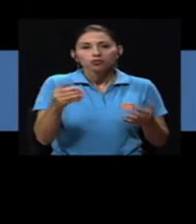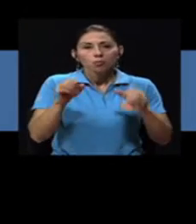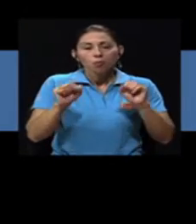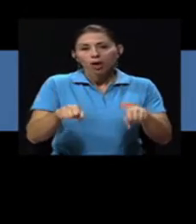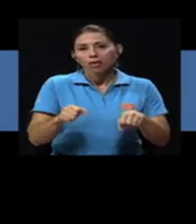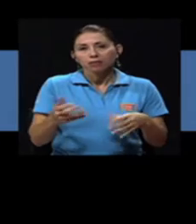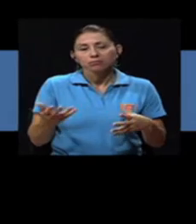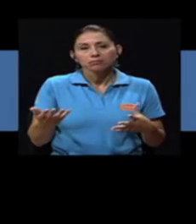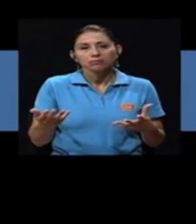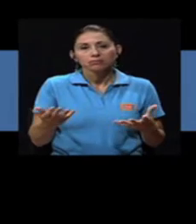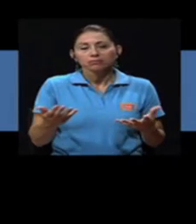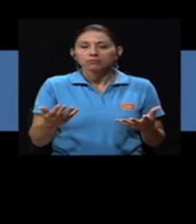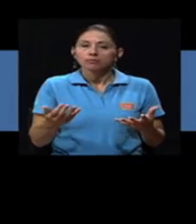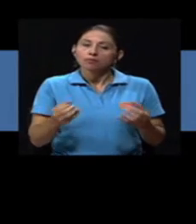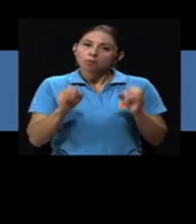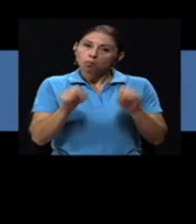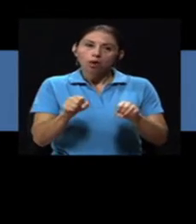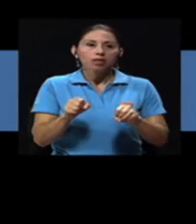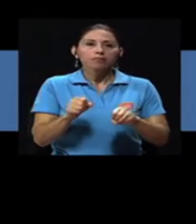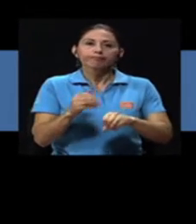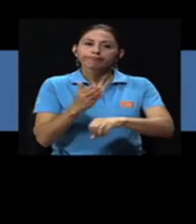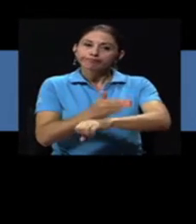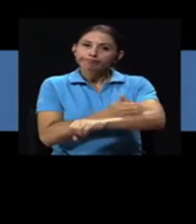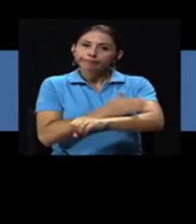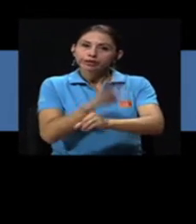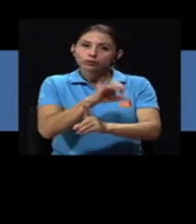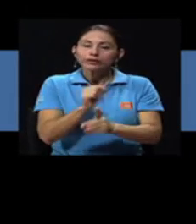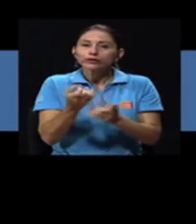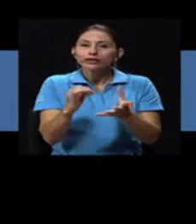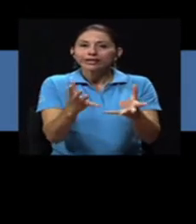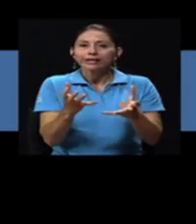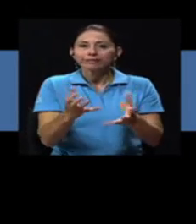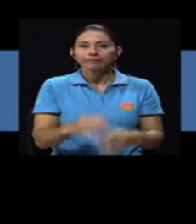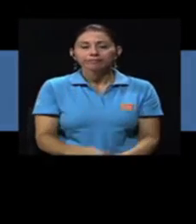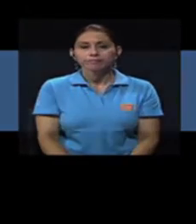ellos básicamente pueden superar esa situación si realmente lo desean.